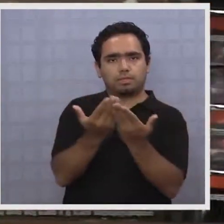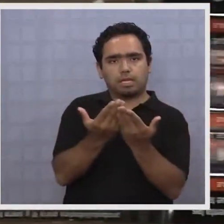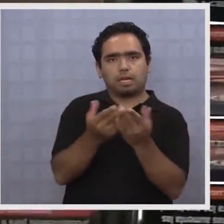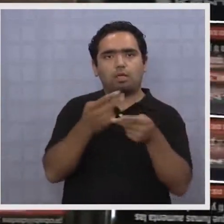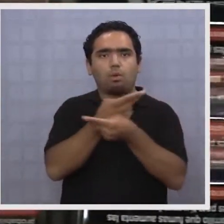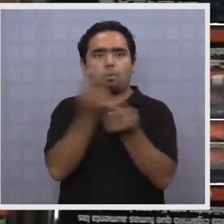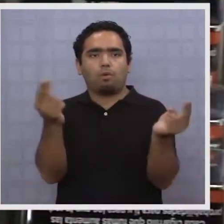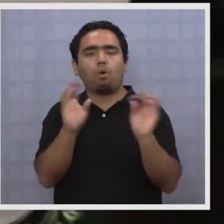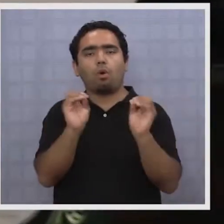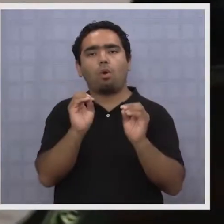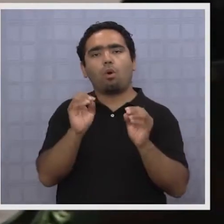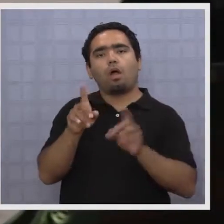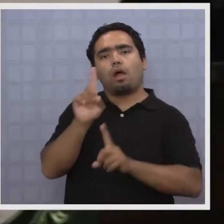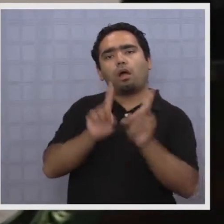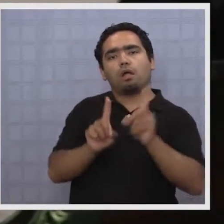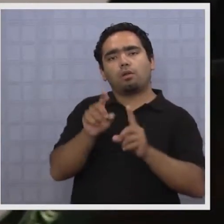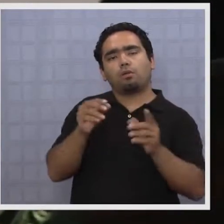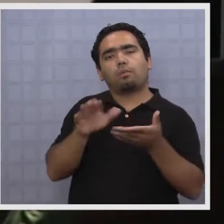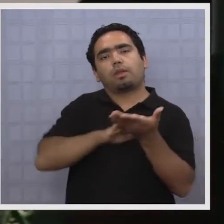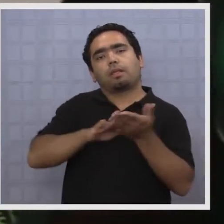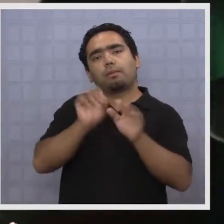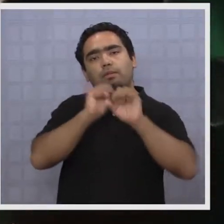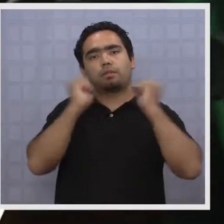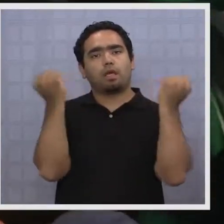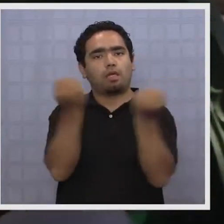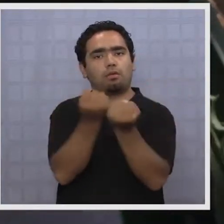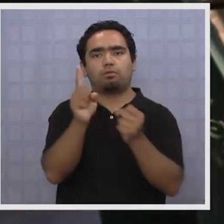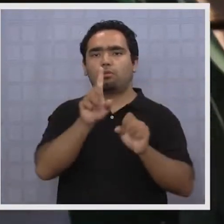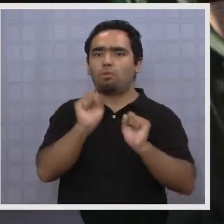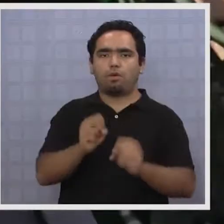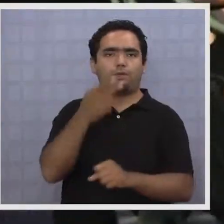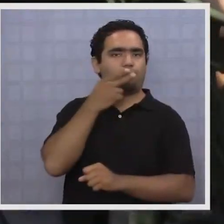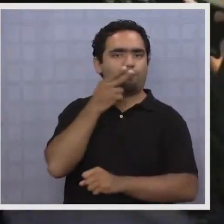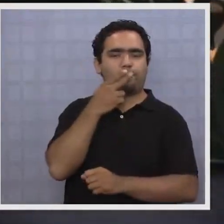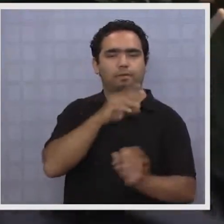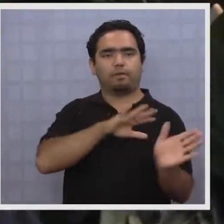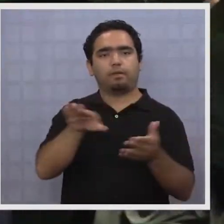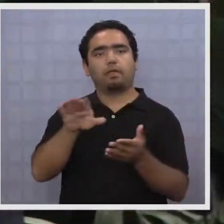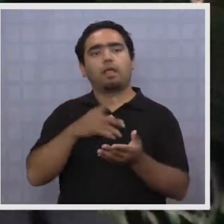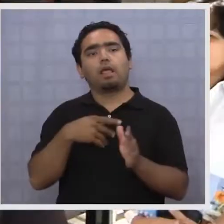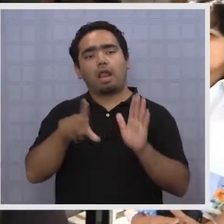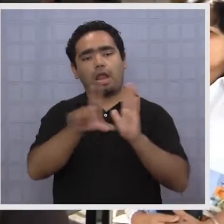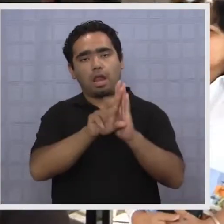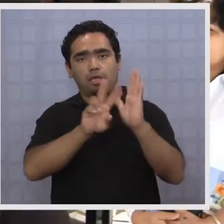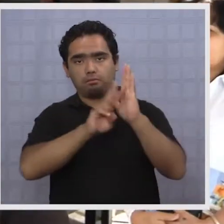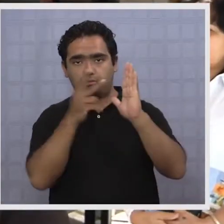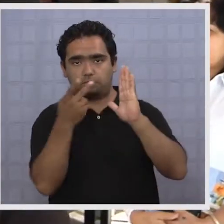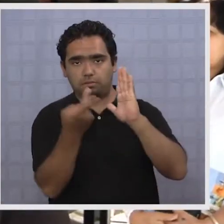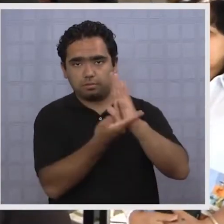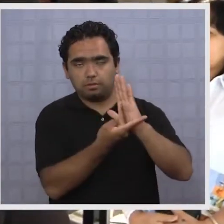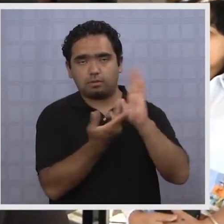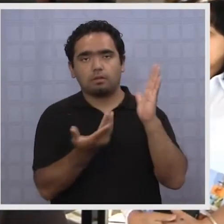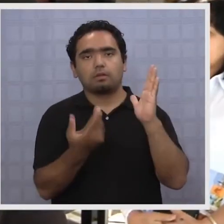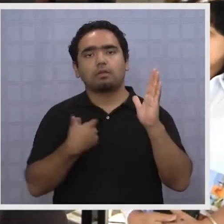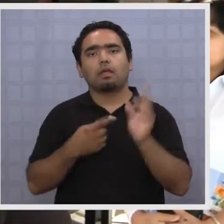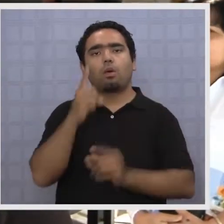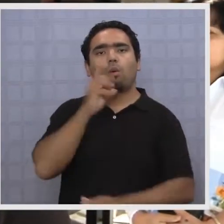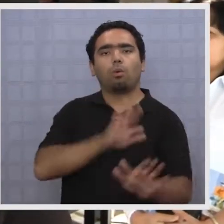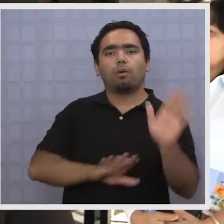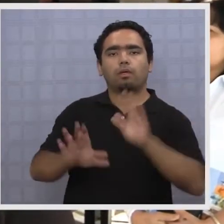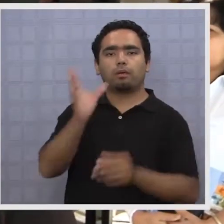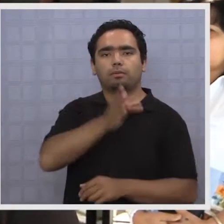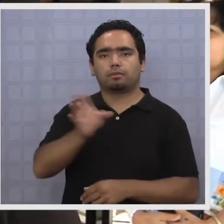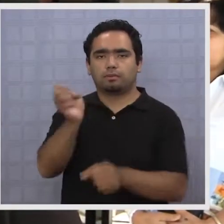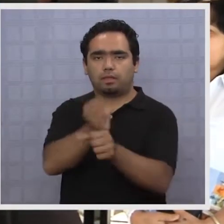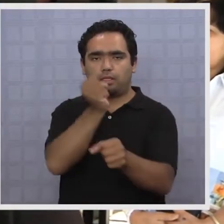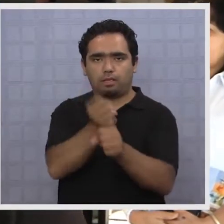algunos recintos abiertos como los estadios. El gran énfasis que viene en la ampliación de la ley y la reformulación es la protección de